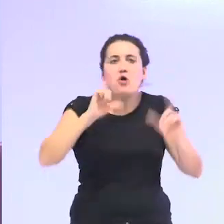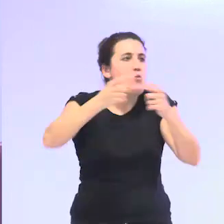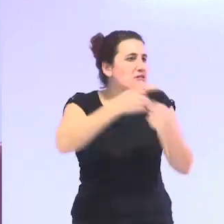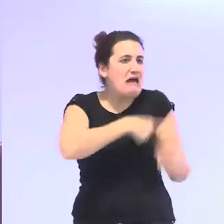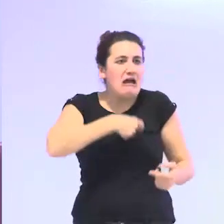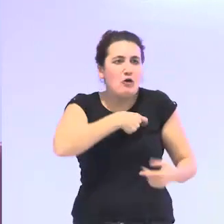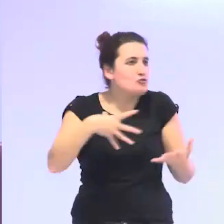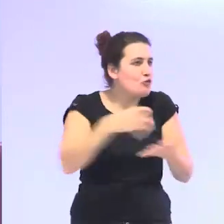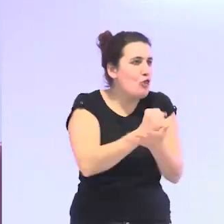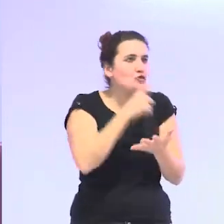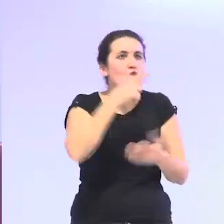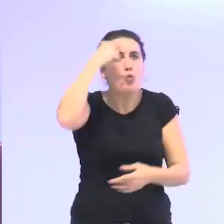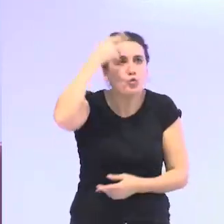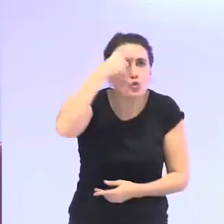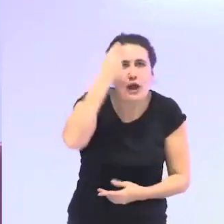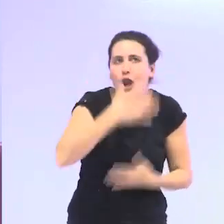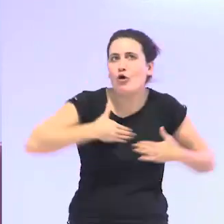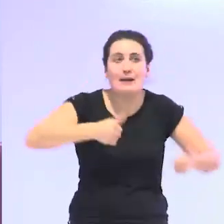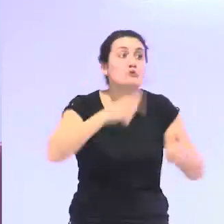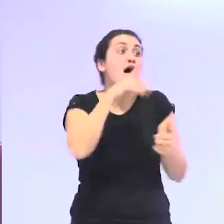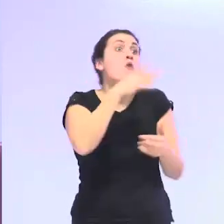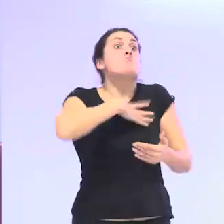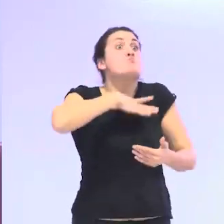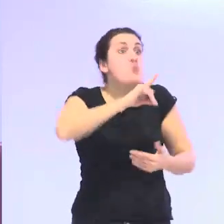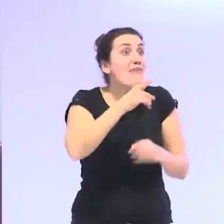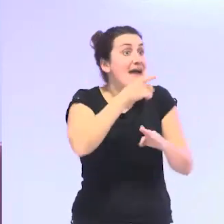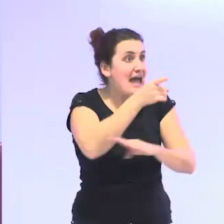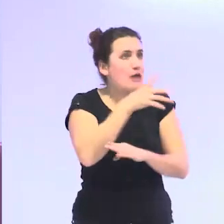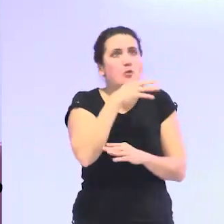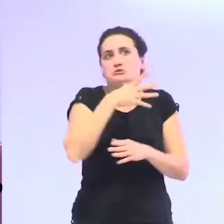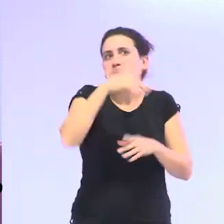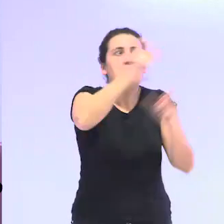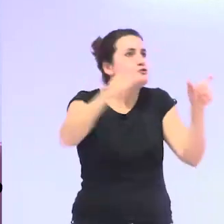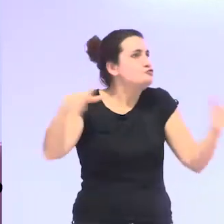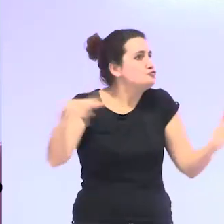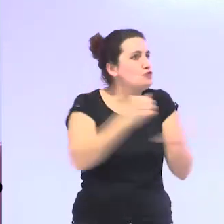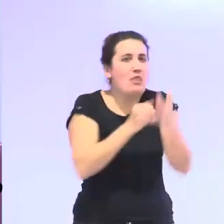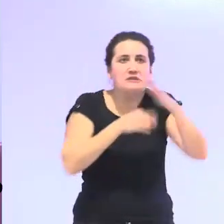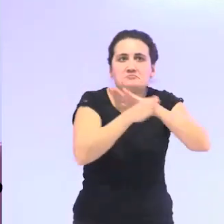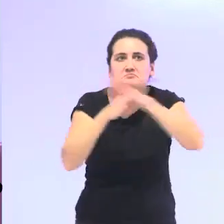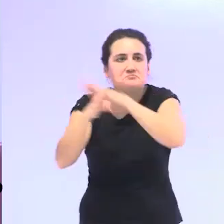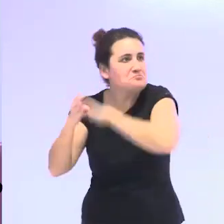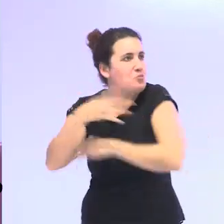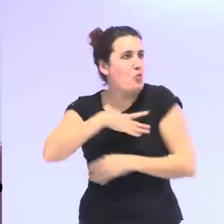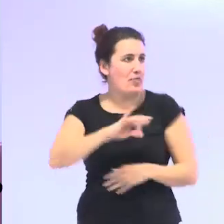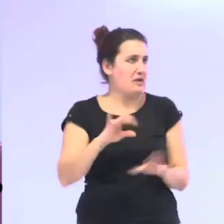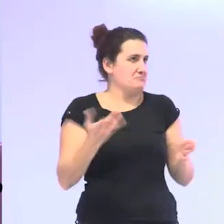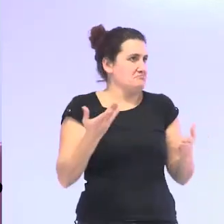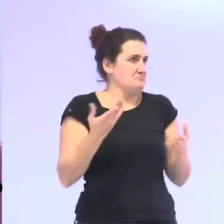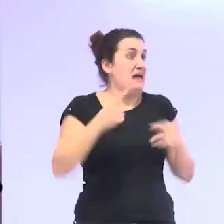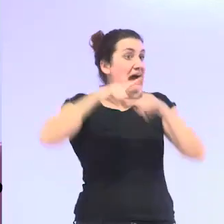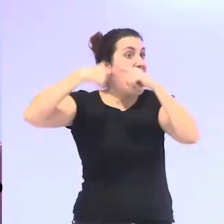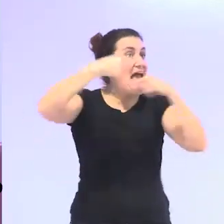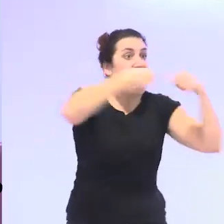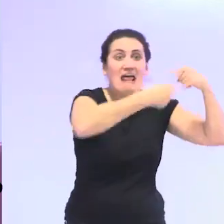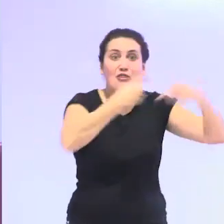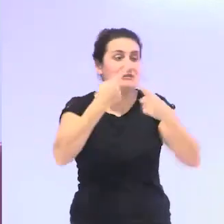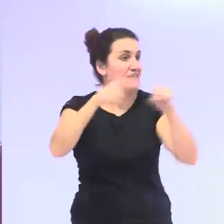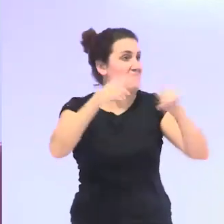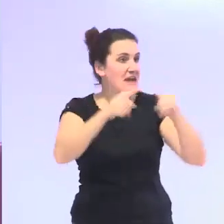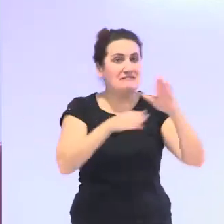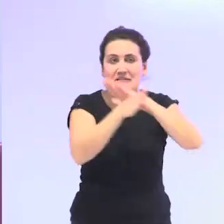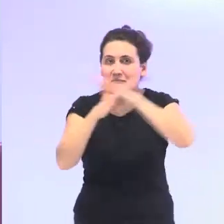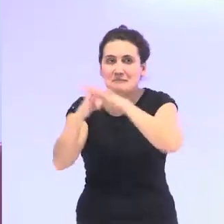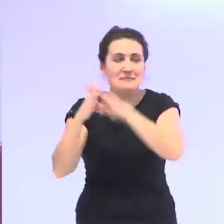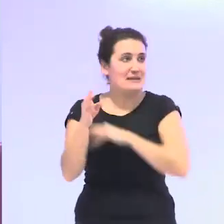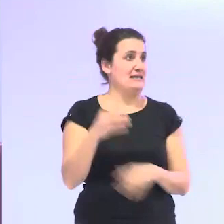cultural lo que queramos y a lo mejor ahí entendemos que se pueden hacer muchas más cosas intergeneracionales porque en definitiva si